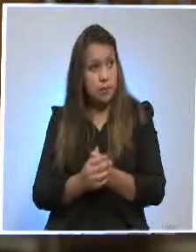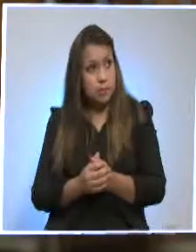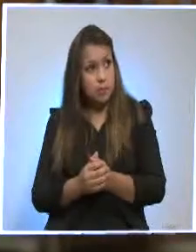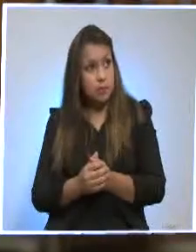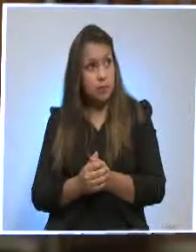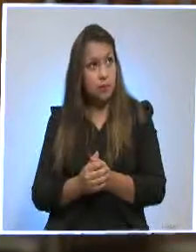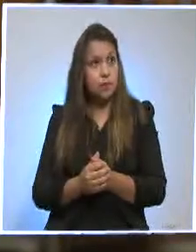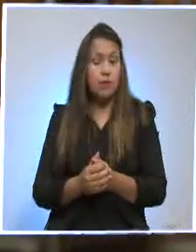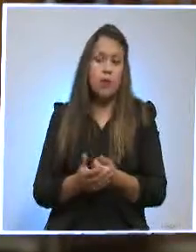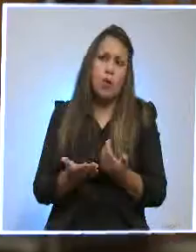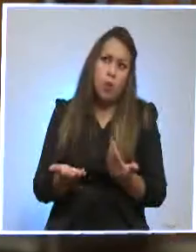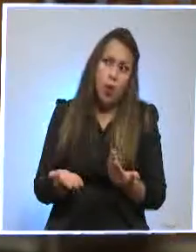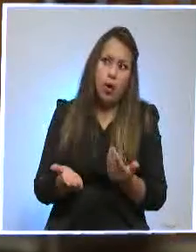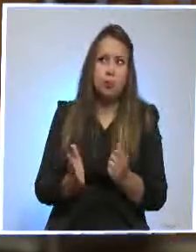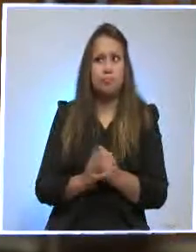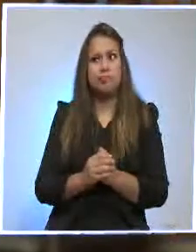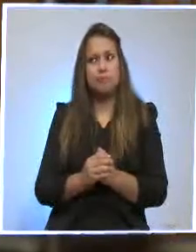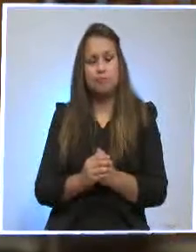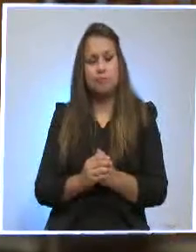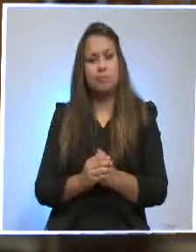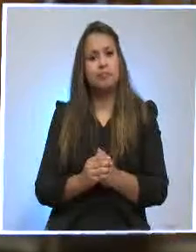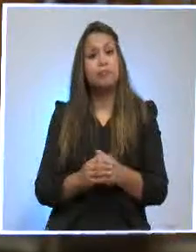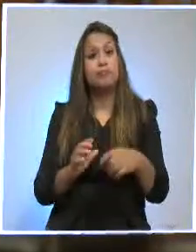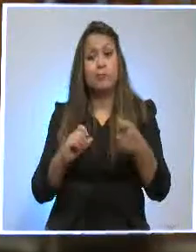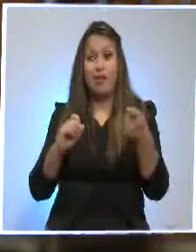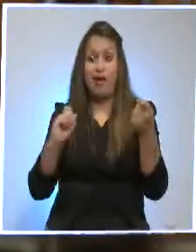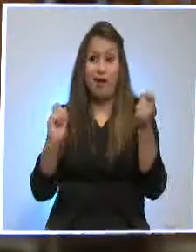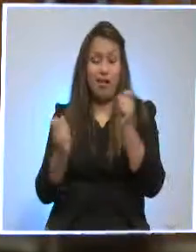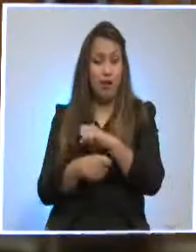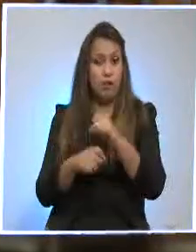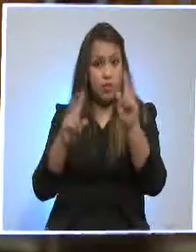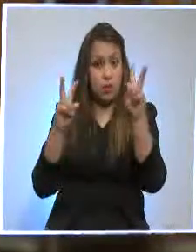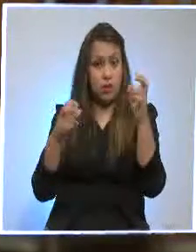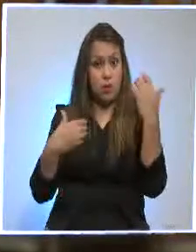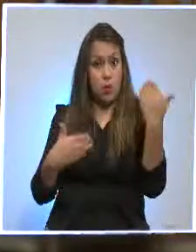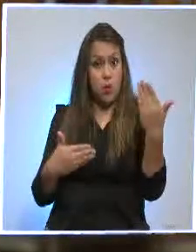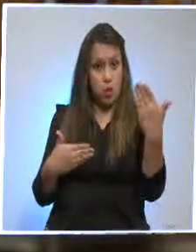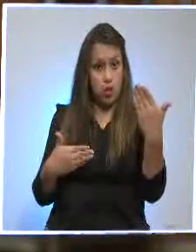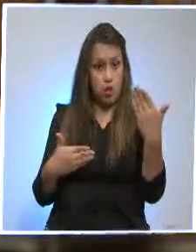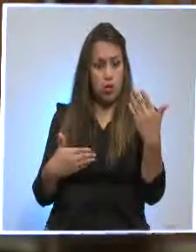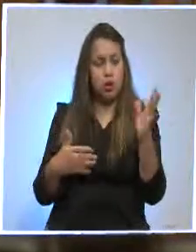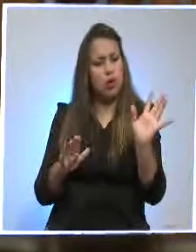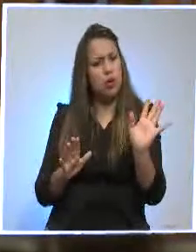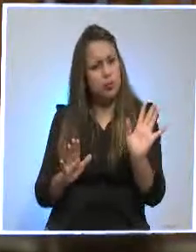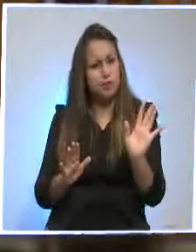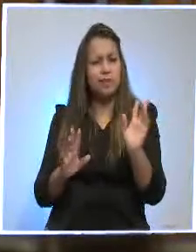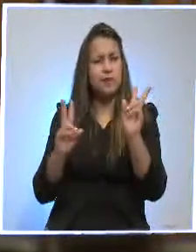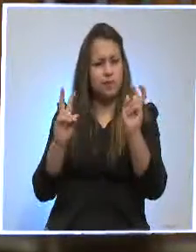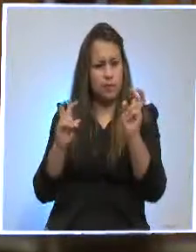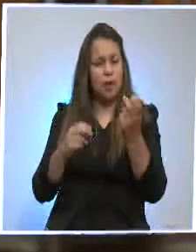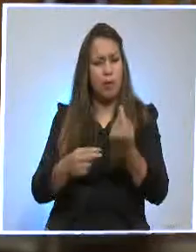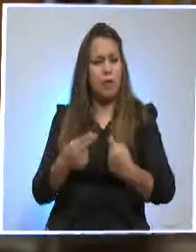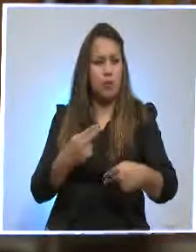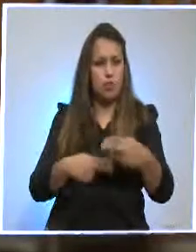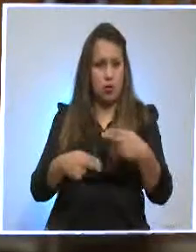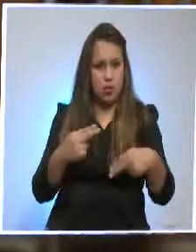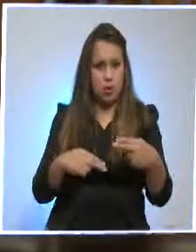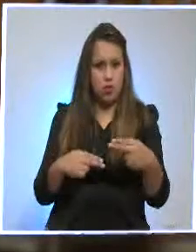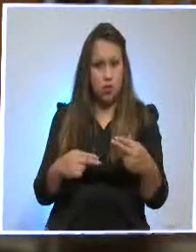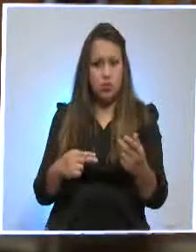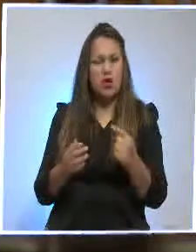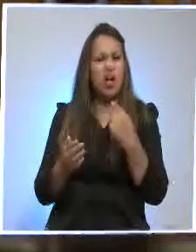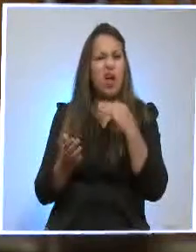Bueno, el timbre cambiario es una medida de política económica desde el punto de vista comercial que se trata de una